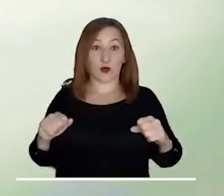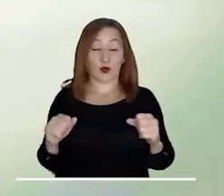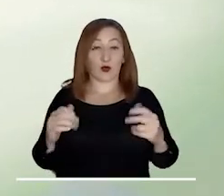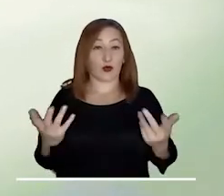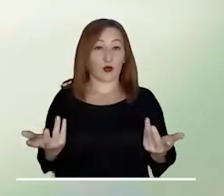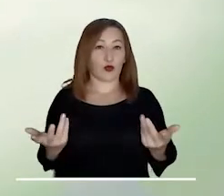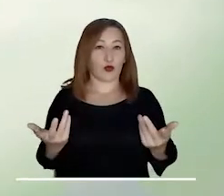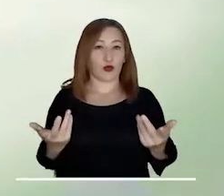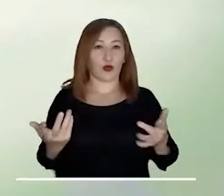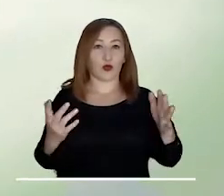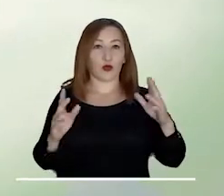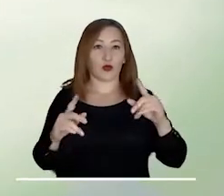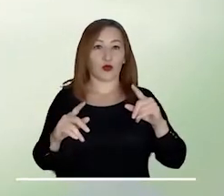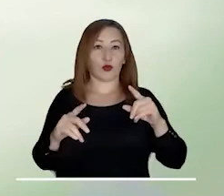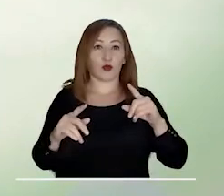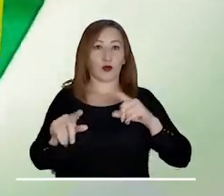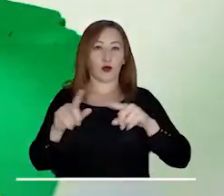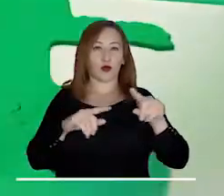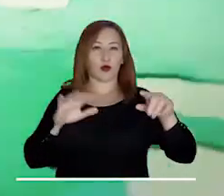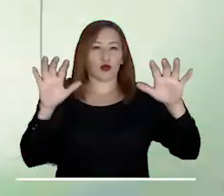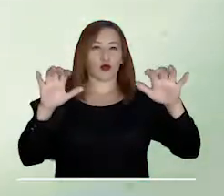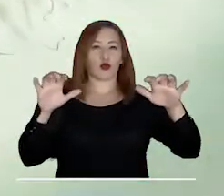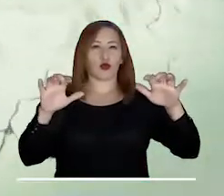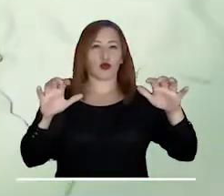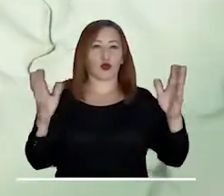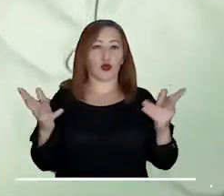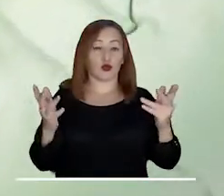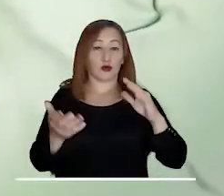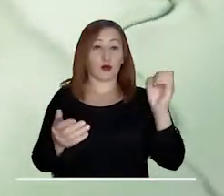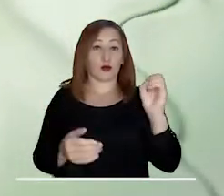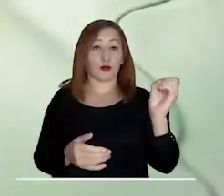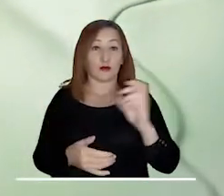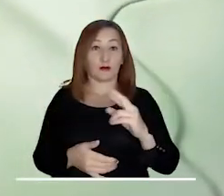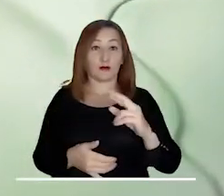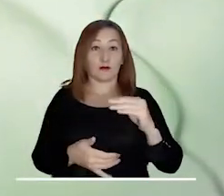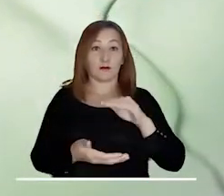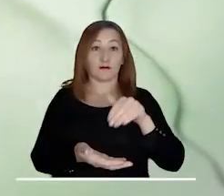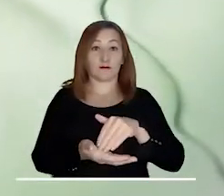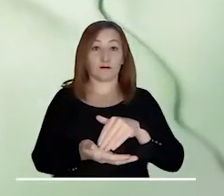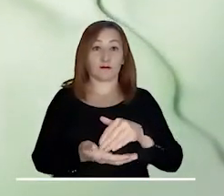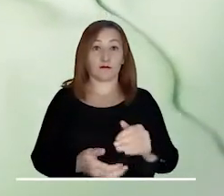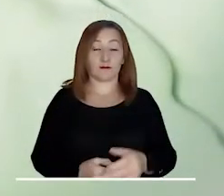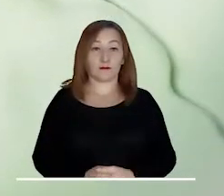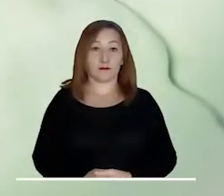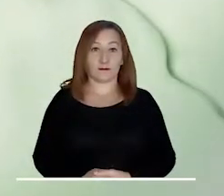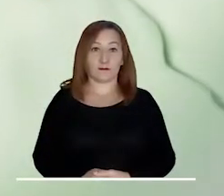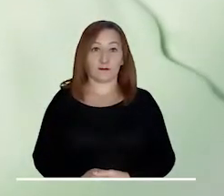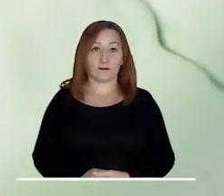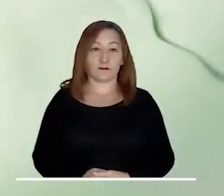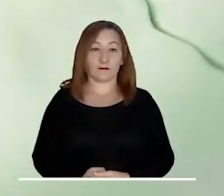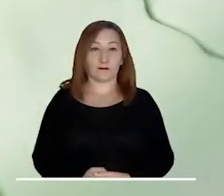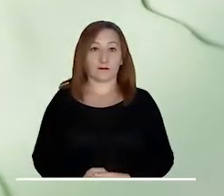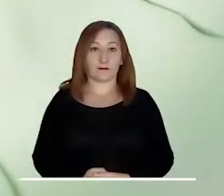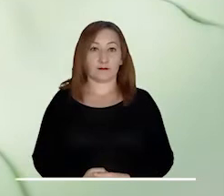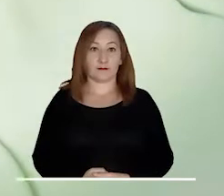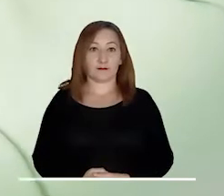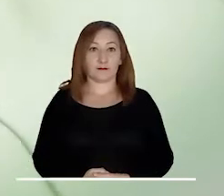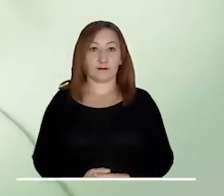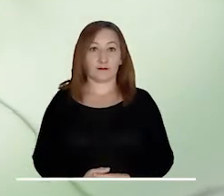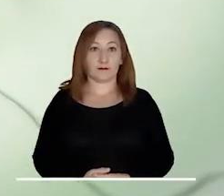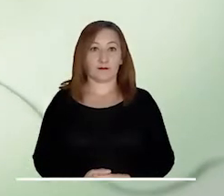El tiempo seco previsto en la capital del país se podría haber interrumpido por algunas lloviznas en el oriente y centro de la ciudad.